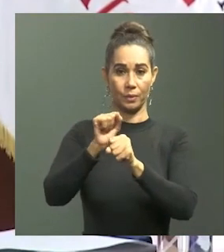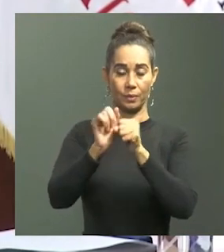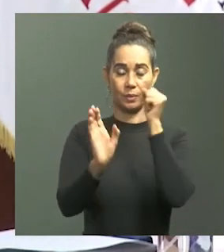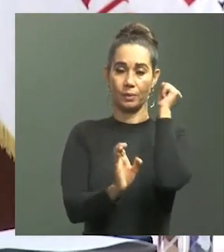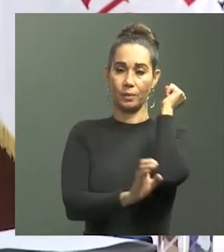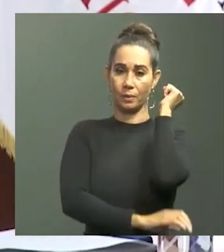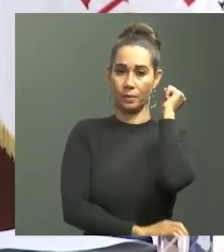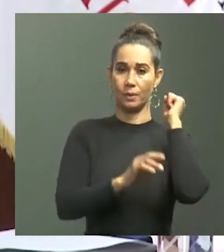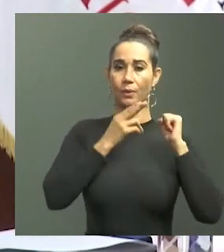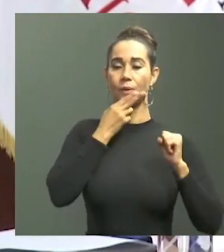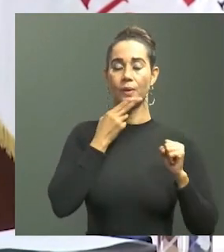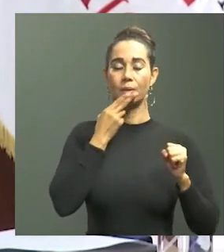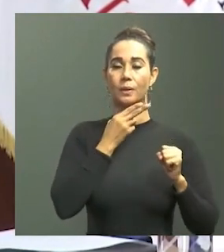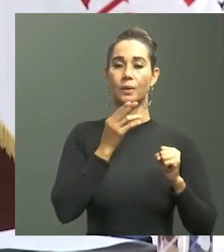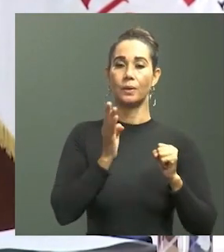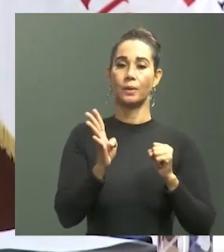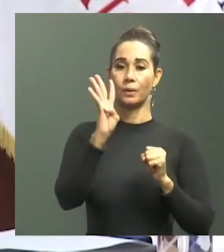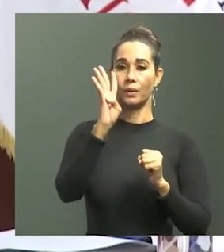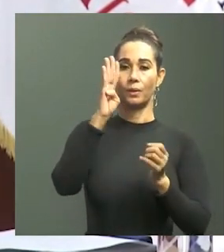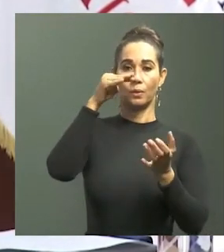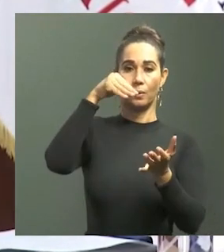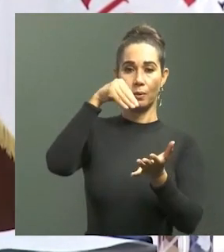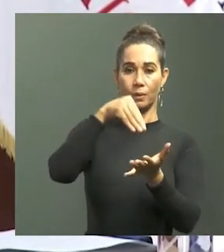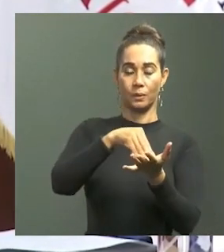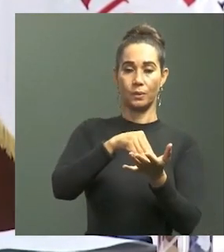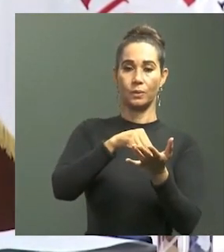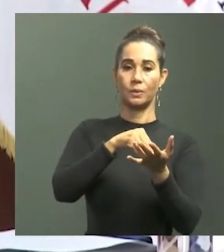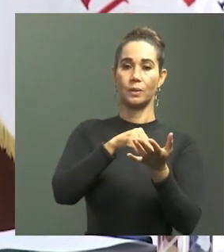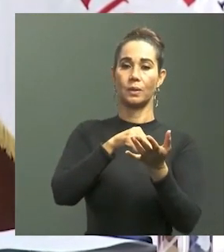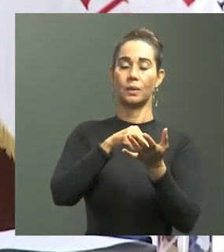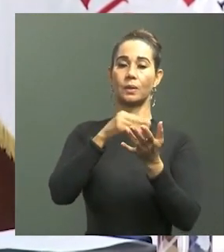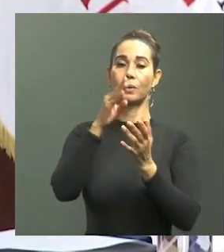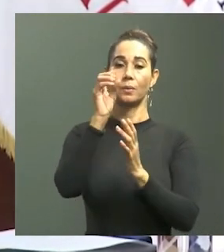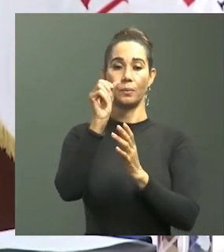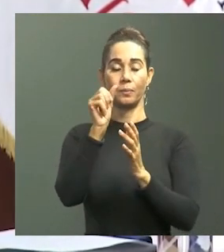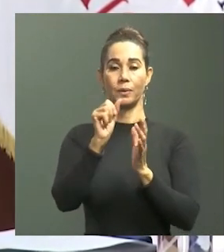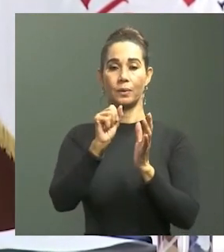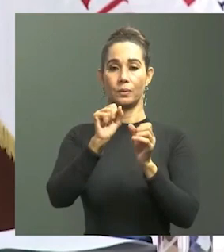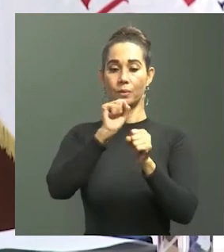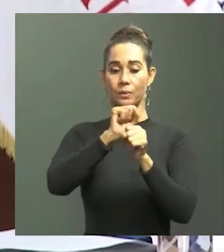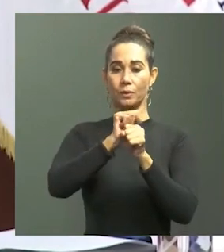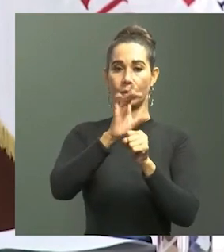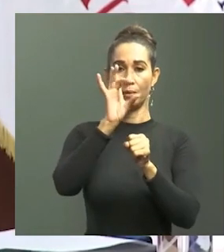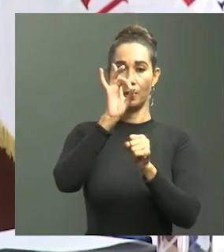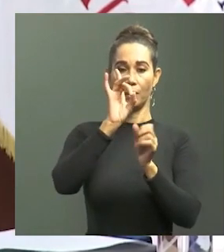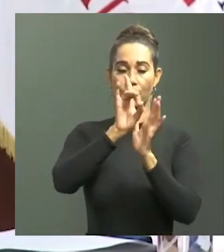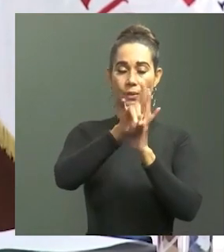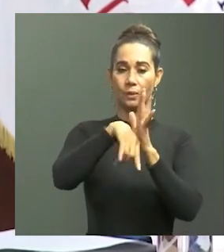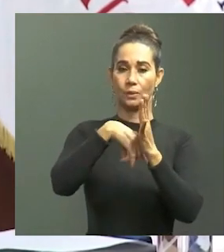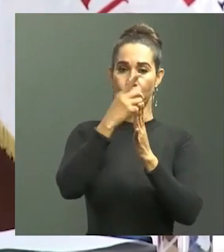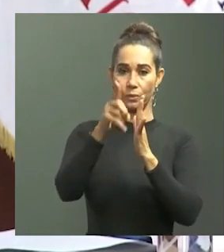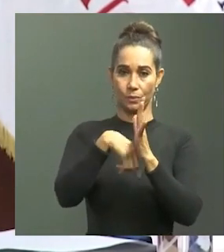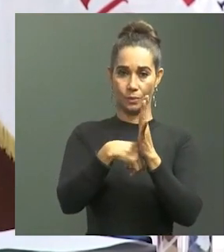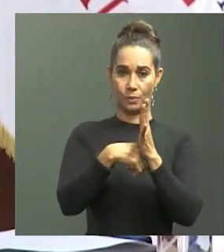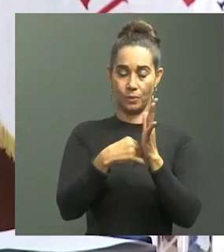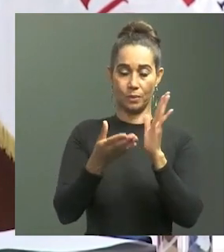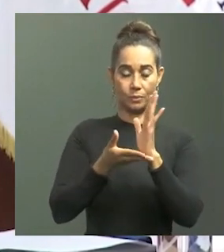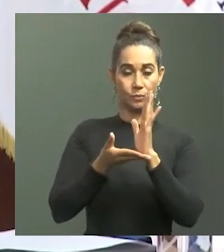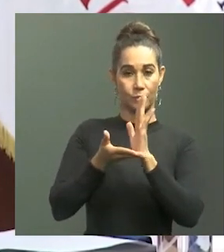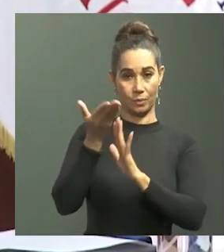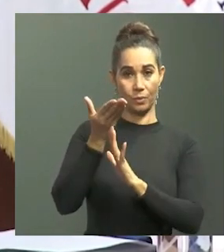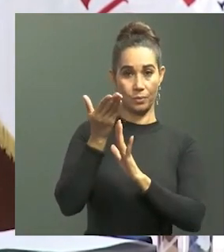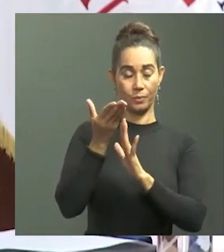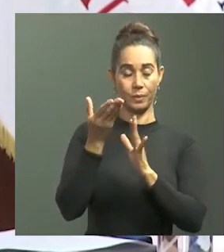llevándolo a 400 pesos la jornada de 8 horas. Este aumento es un